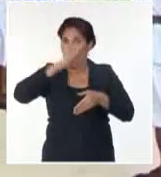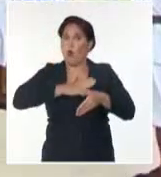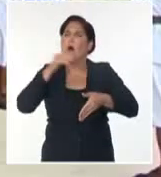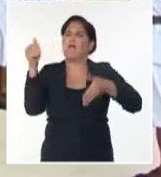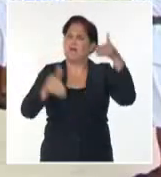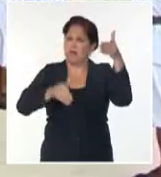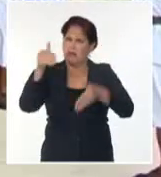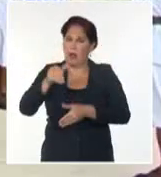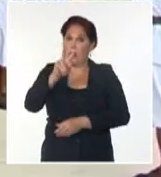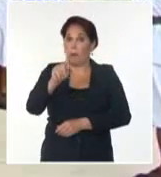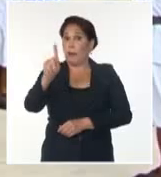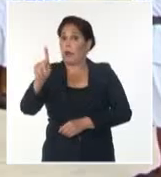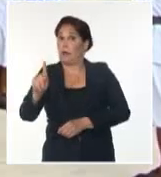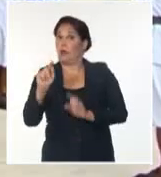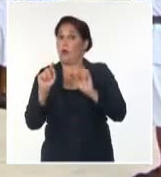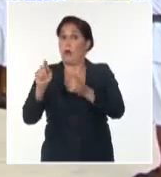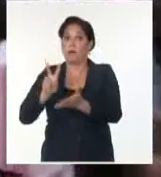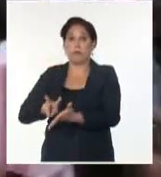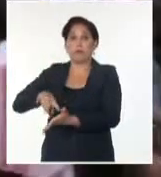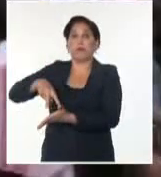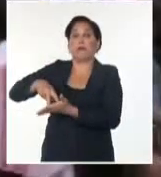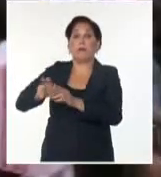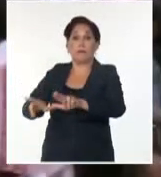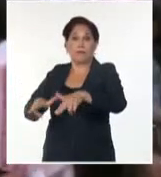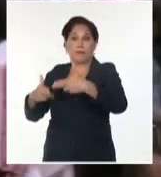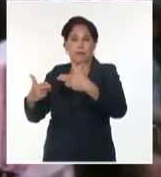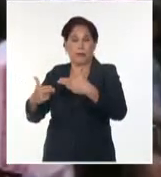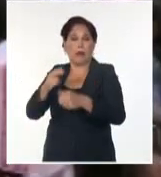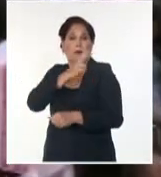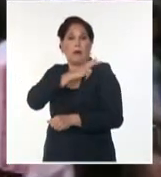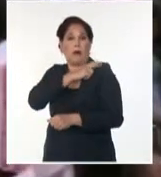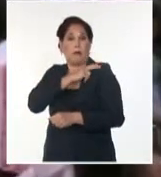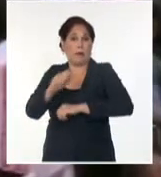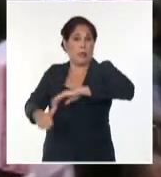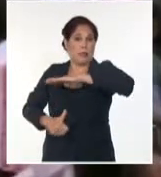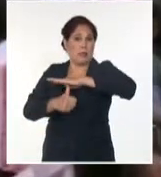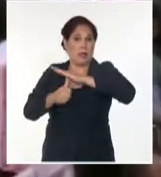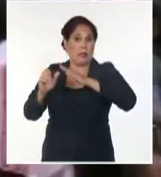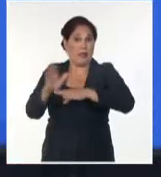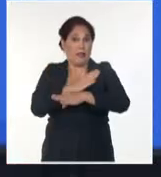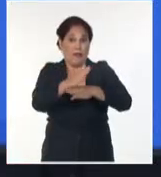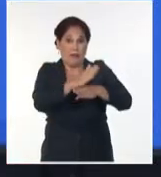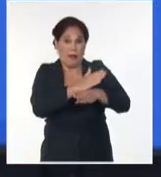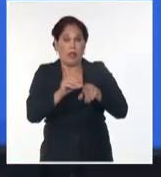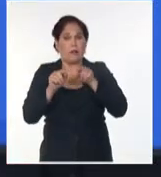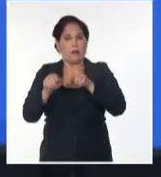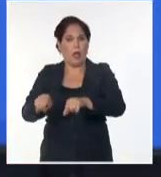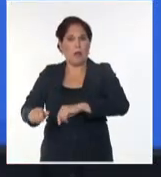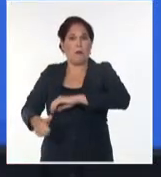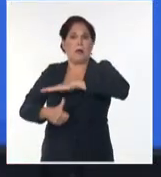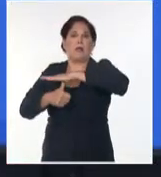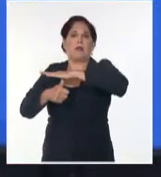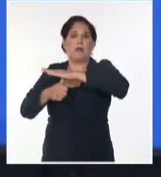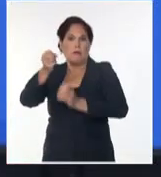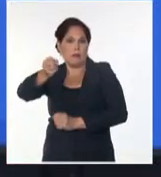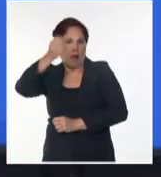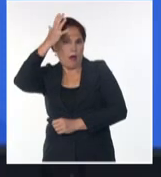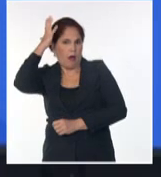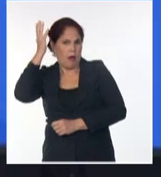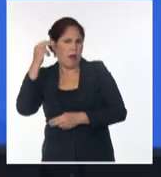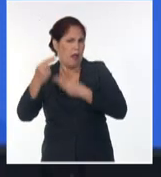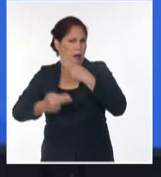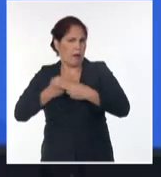2021, en su intervención virtual en la reunión de jefes de Estado y Gobierno de la Alianza, el presidente Miguel Díaz Canel Bermúdez